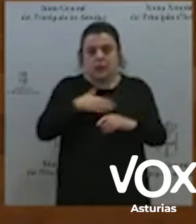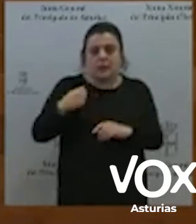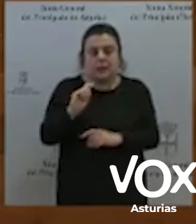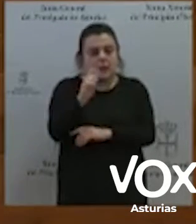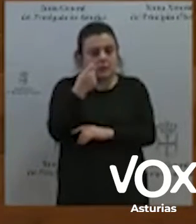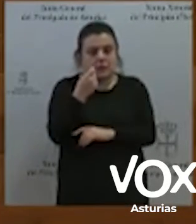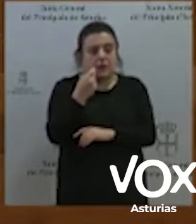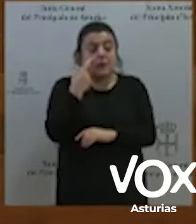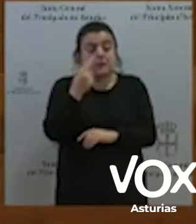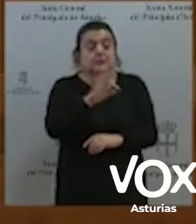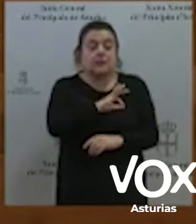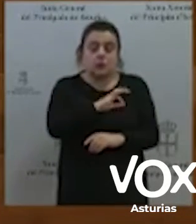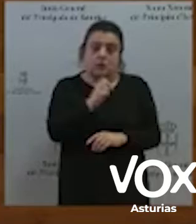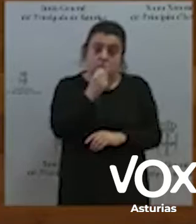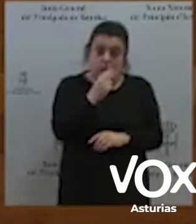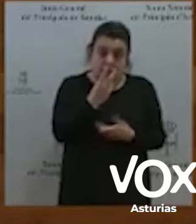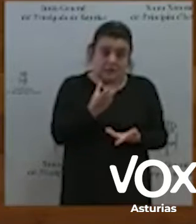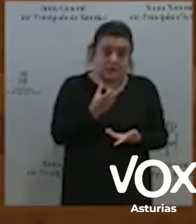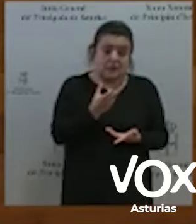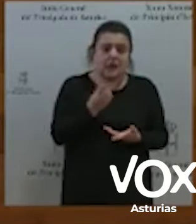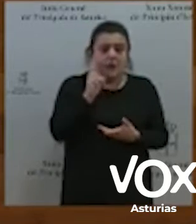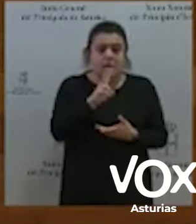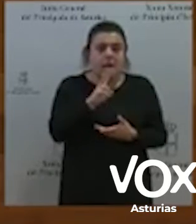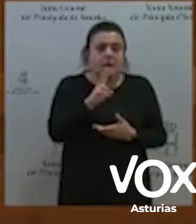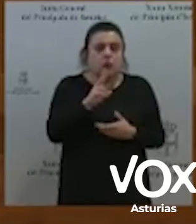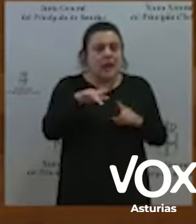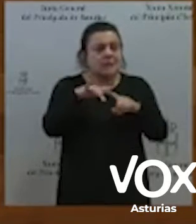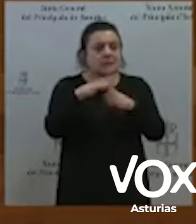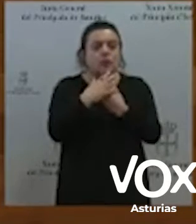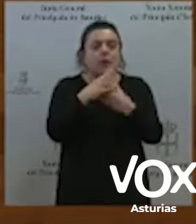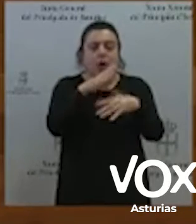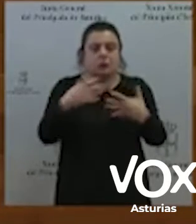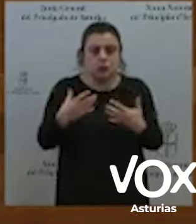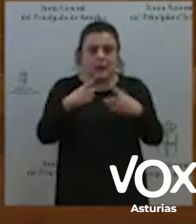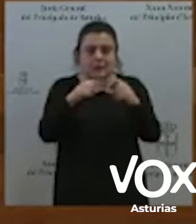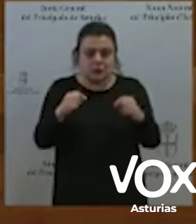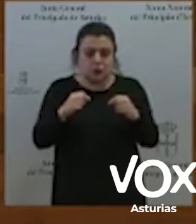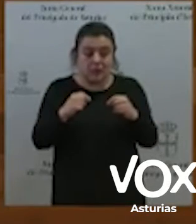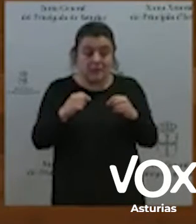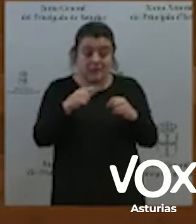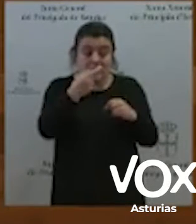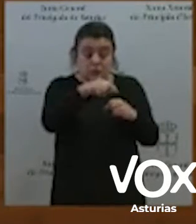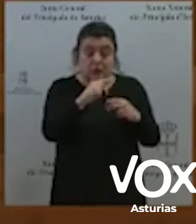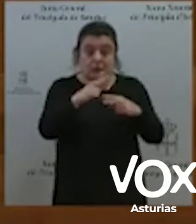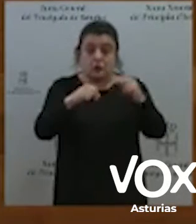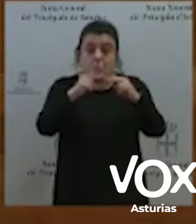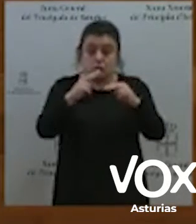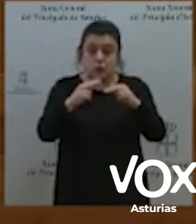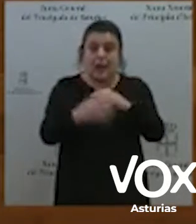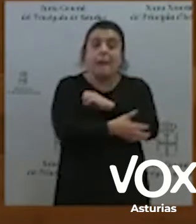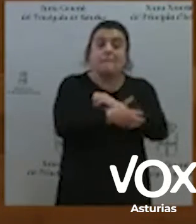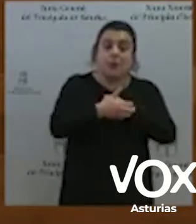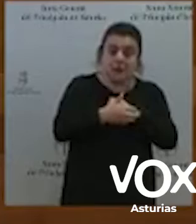Asturias que ha logrado construir hasta ahora. Empobrecida, envejecida, dependiente de ayudas y